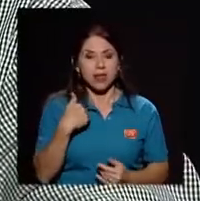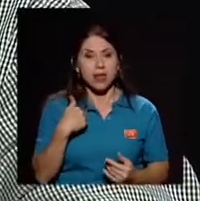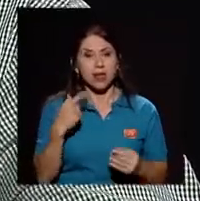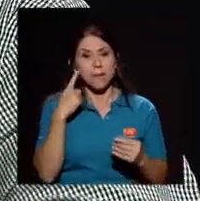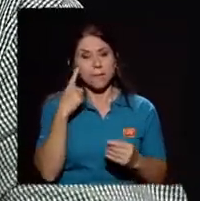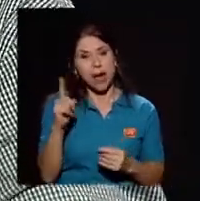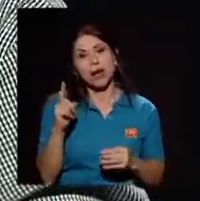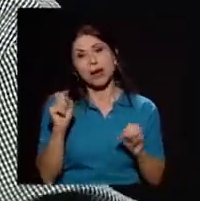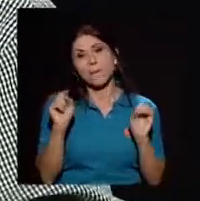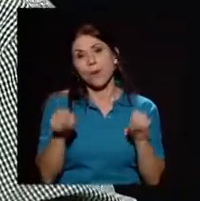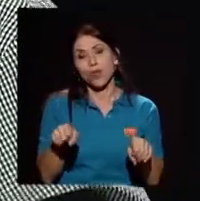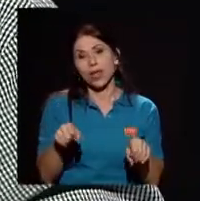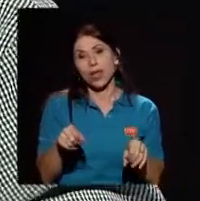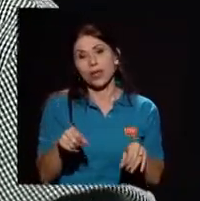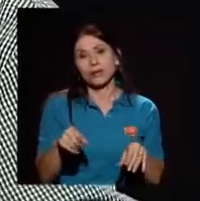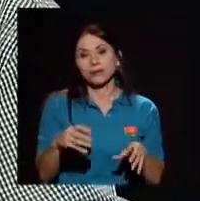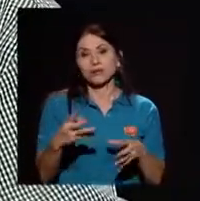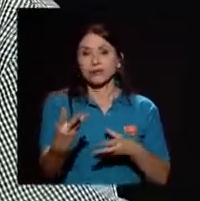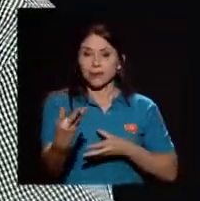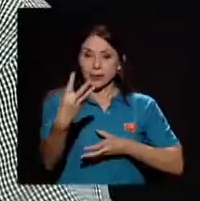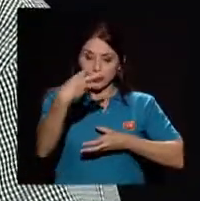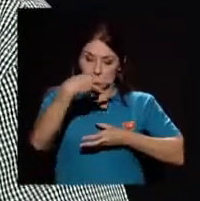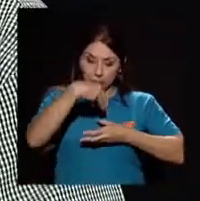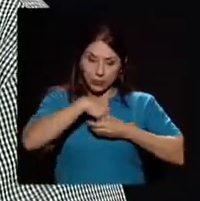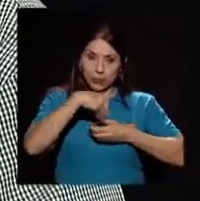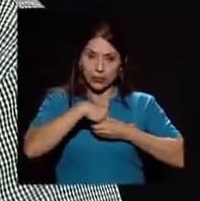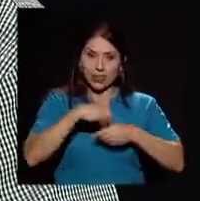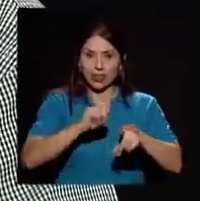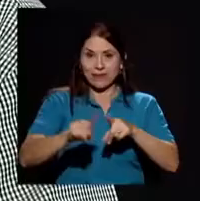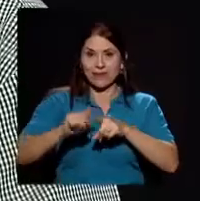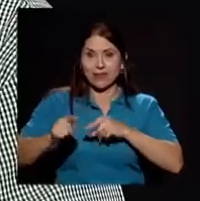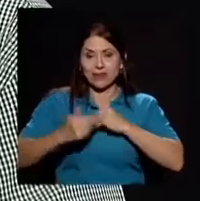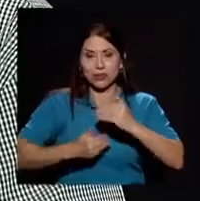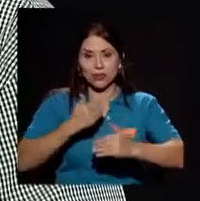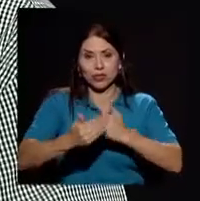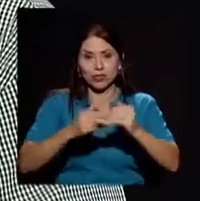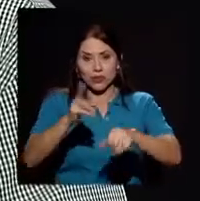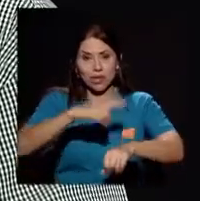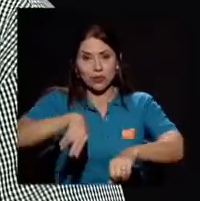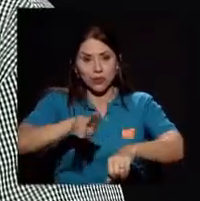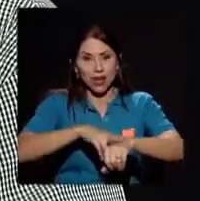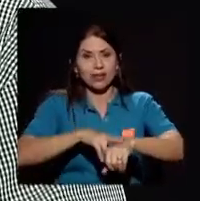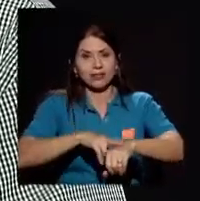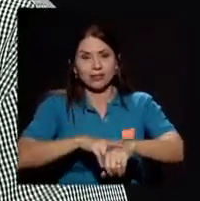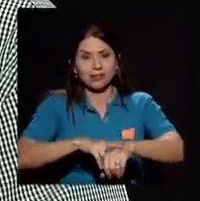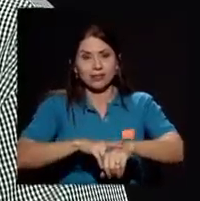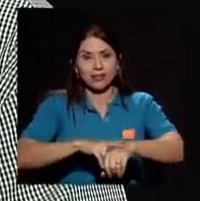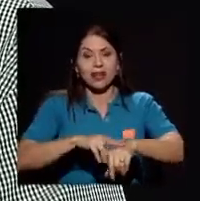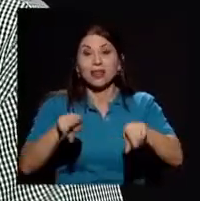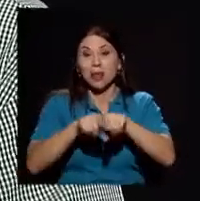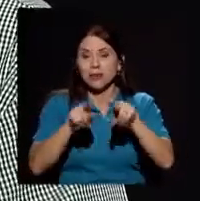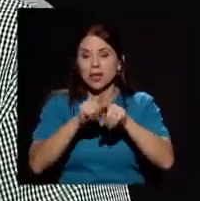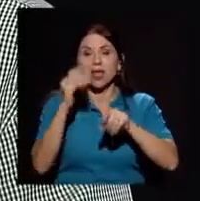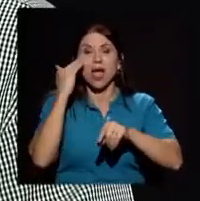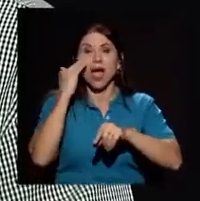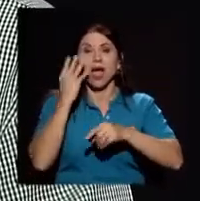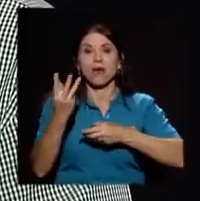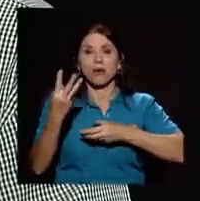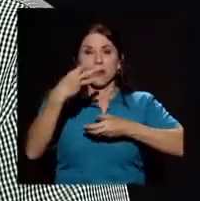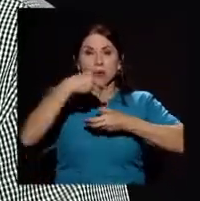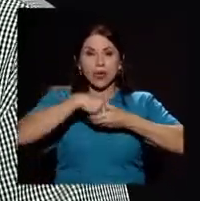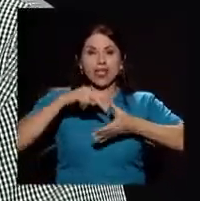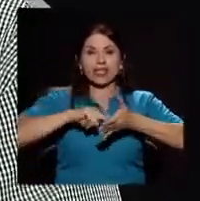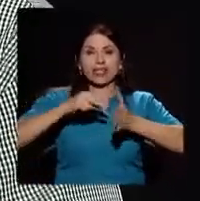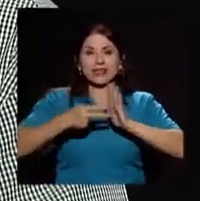interiorizar todo lo que es estos procesos naturales interiorizar lo que significa utilizar nuestros recursos